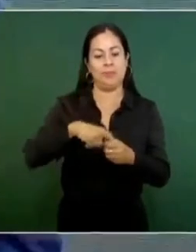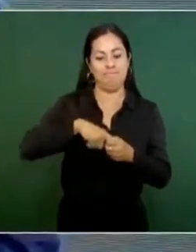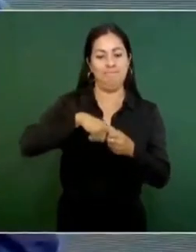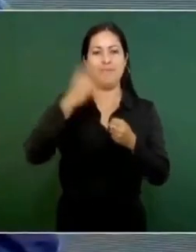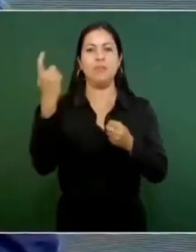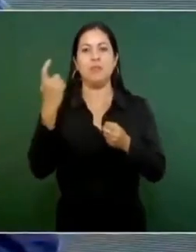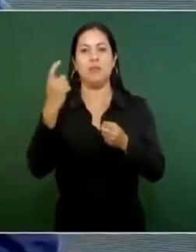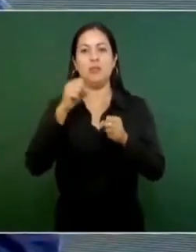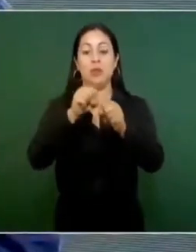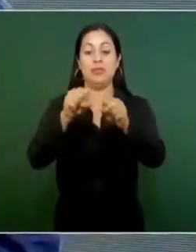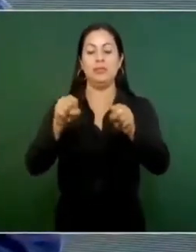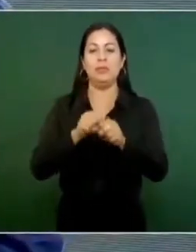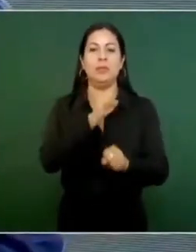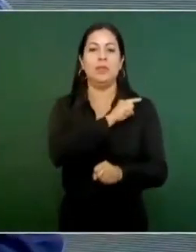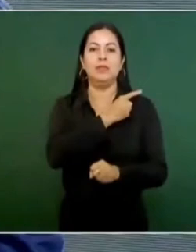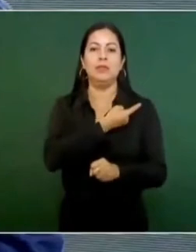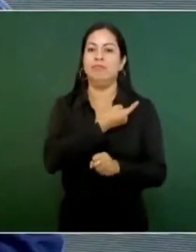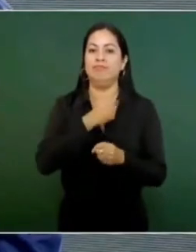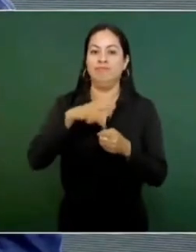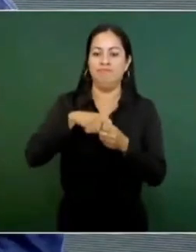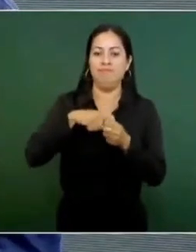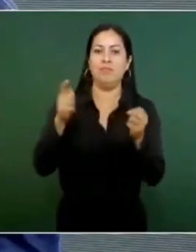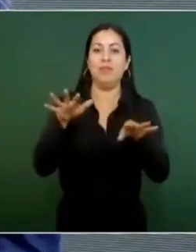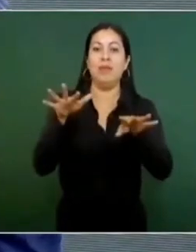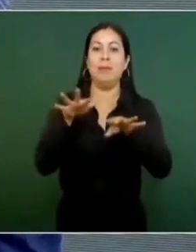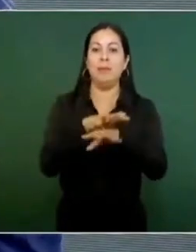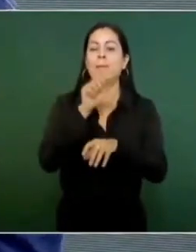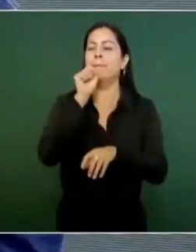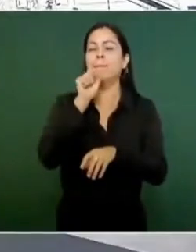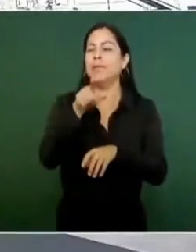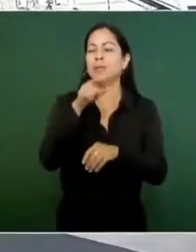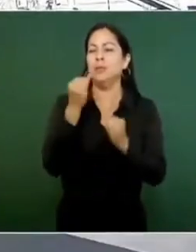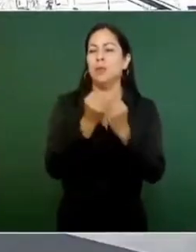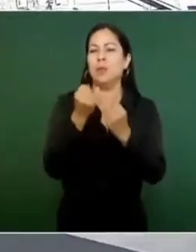salud y lo mismo la educación.